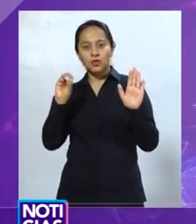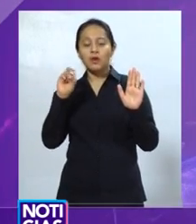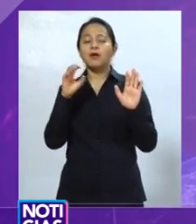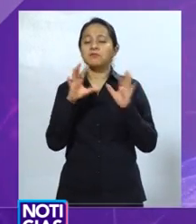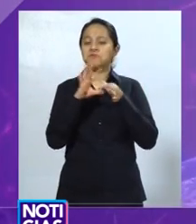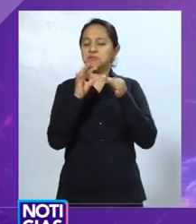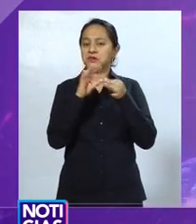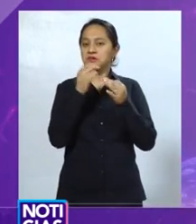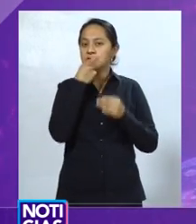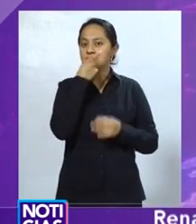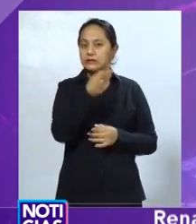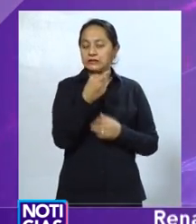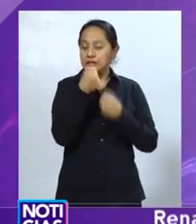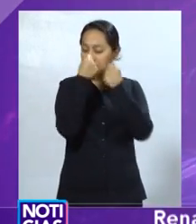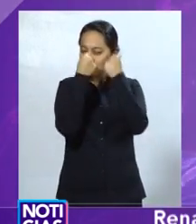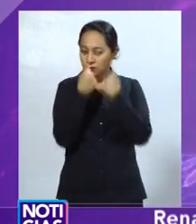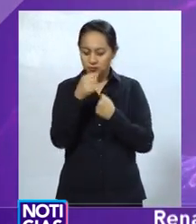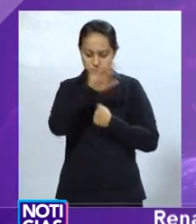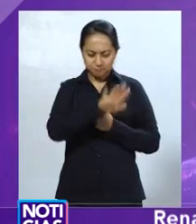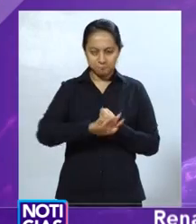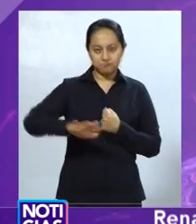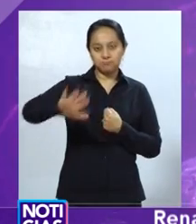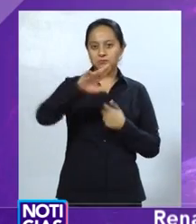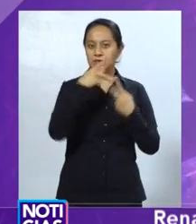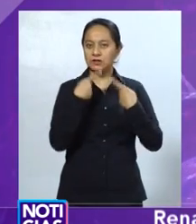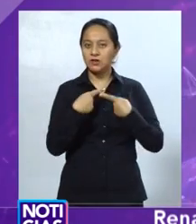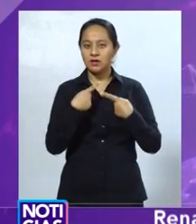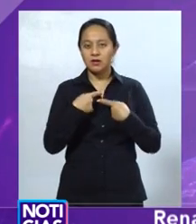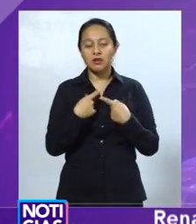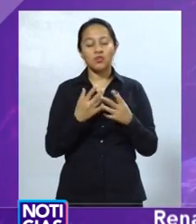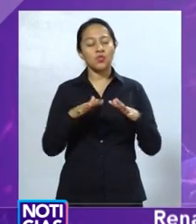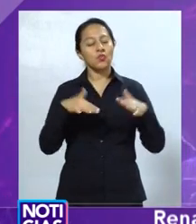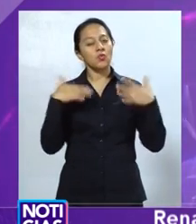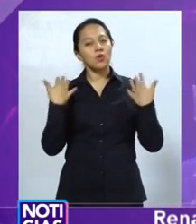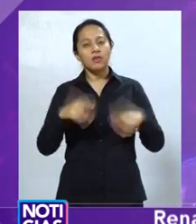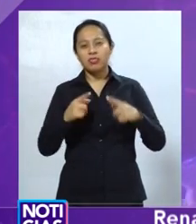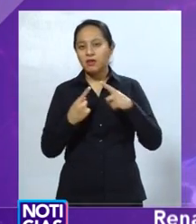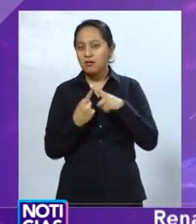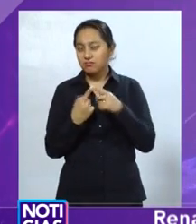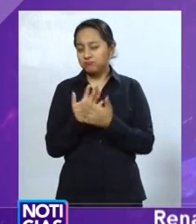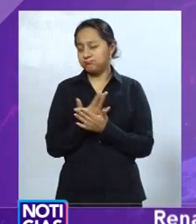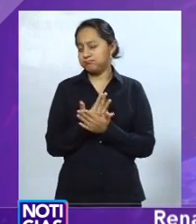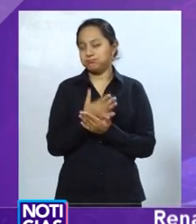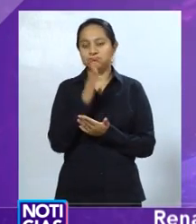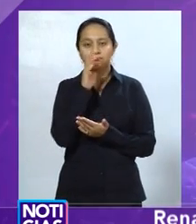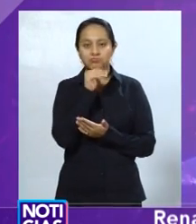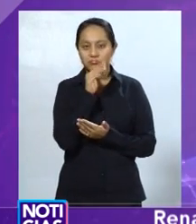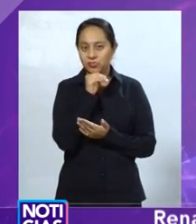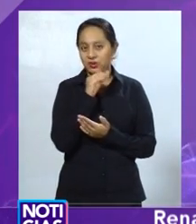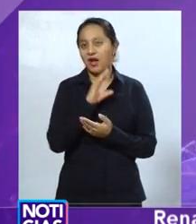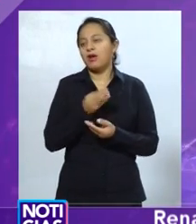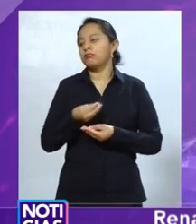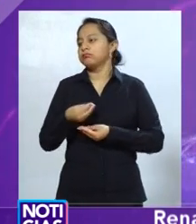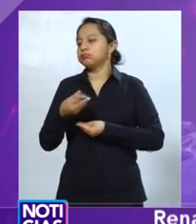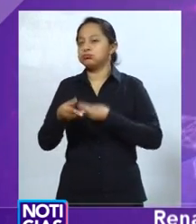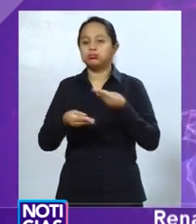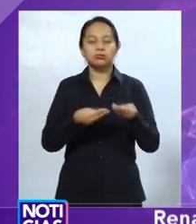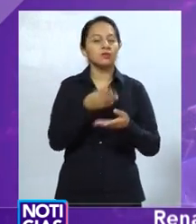Observamos una reversión de la tendencia a la baja que habíamos logrado mantener durante los tres primeros años de esta administración.